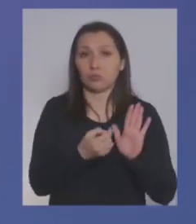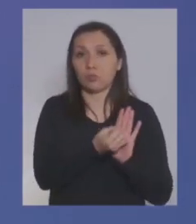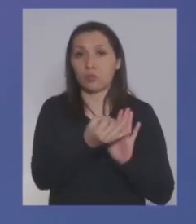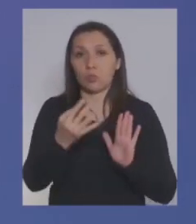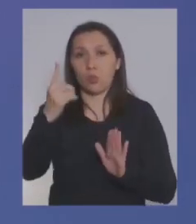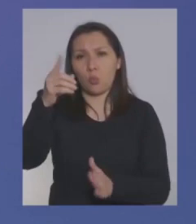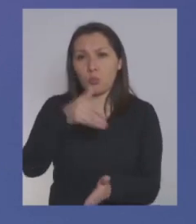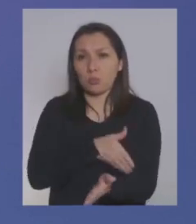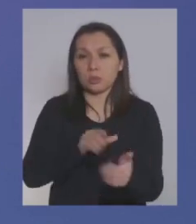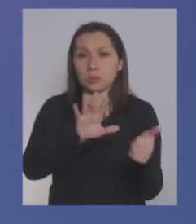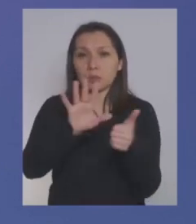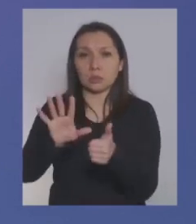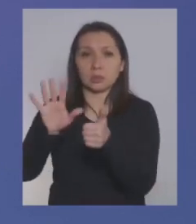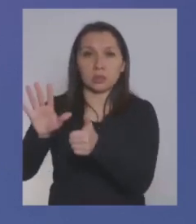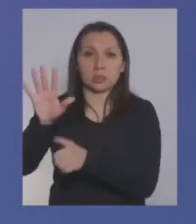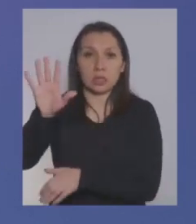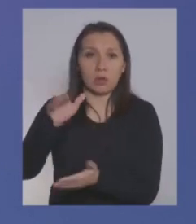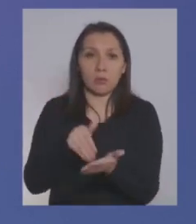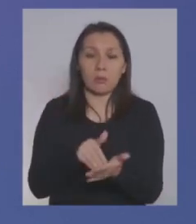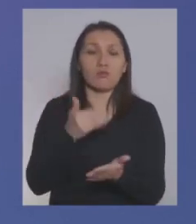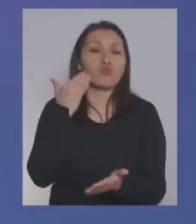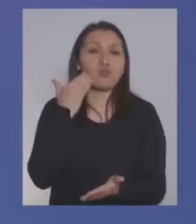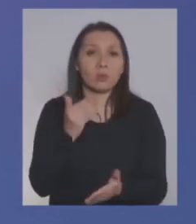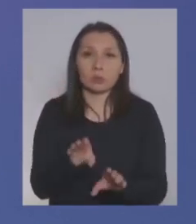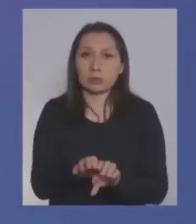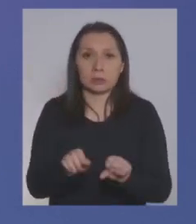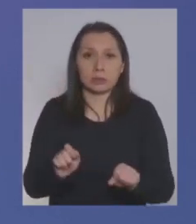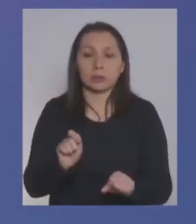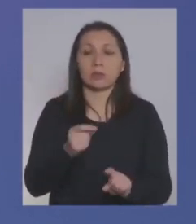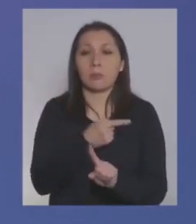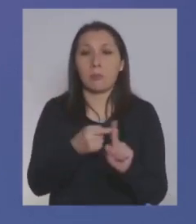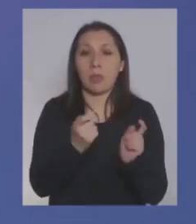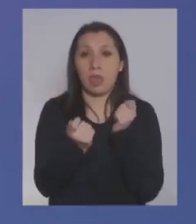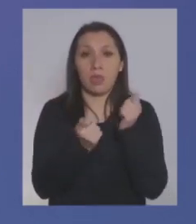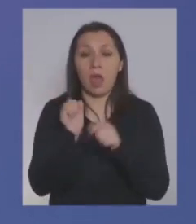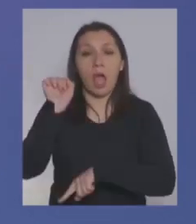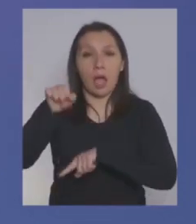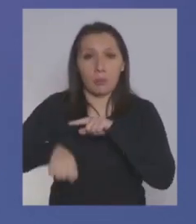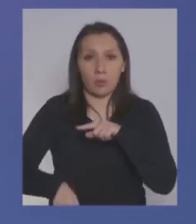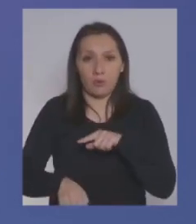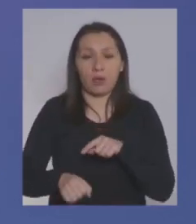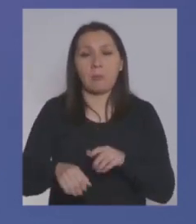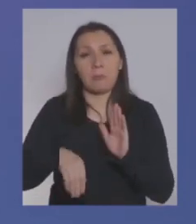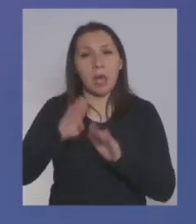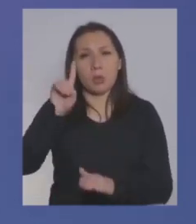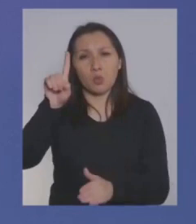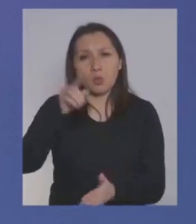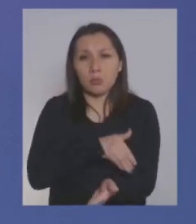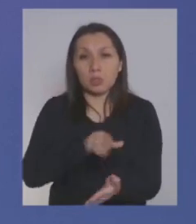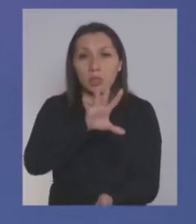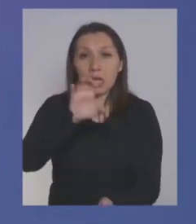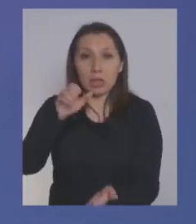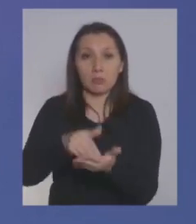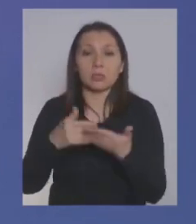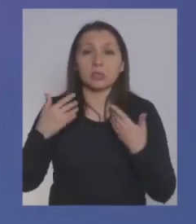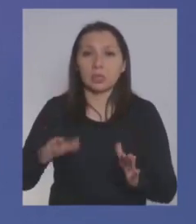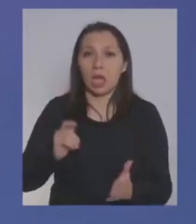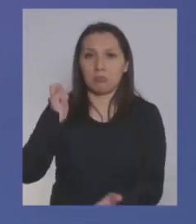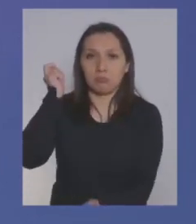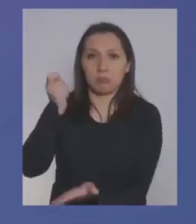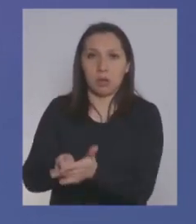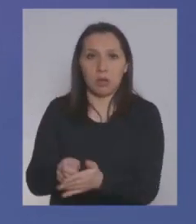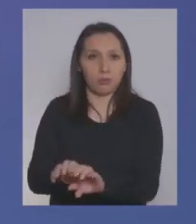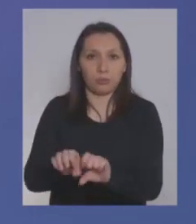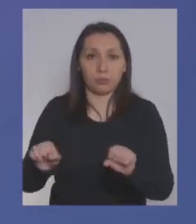un millón seiscientos sesenta y cinco mil bonos clase media aprobados y más de un millón quinientos mil ya pagados.